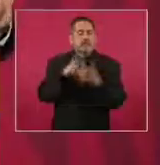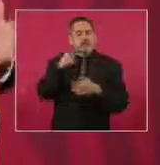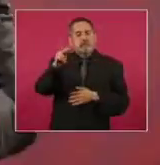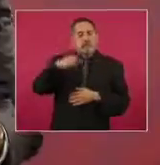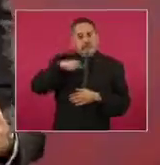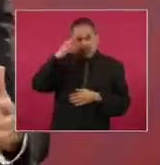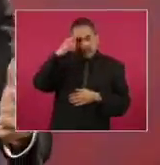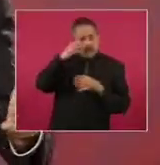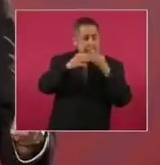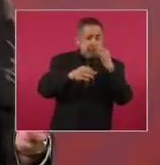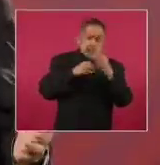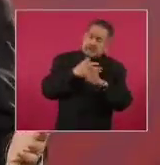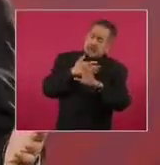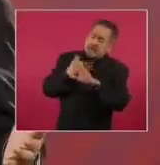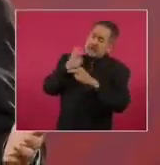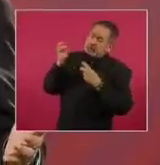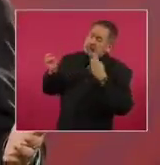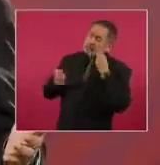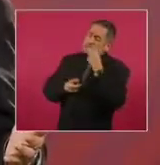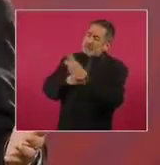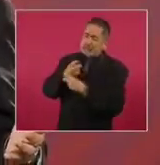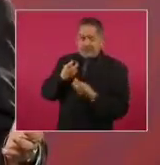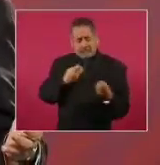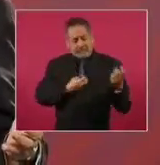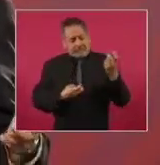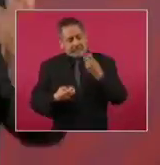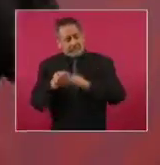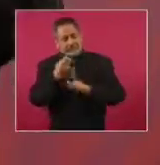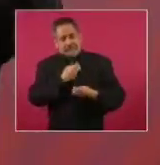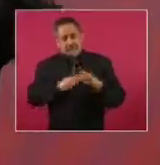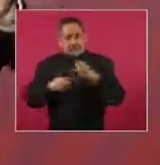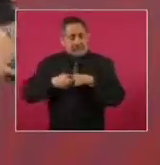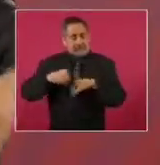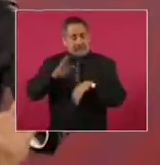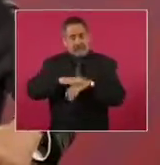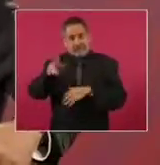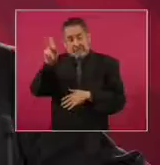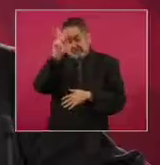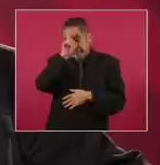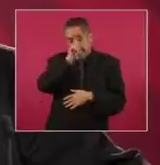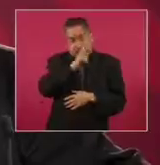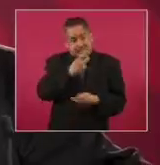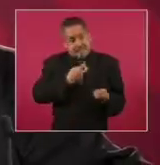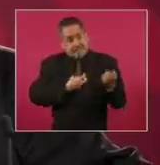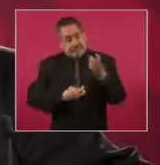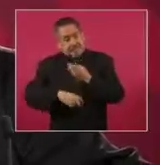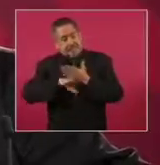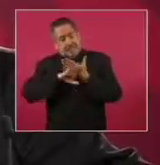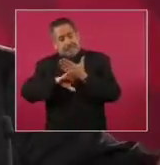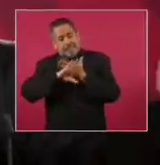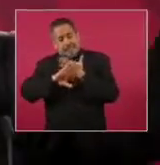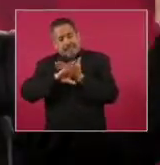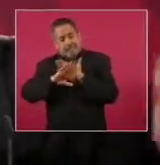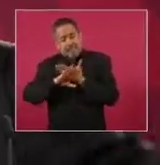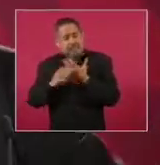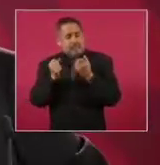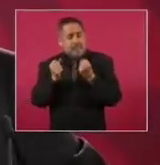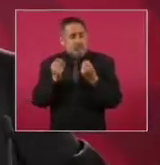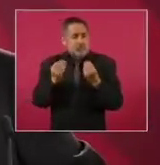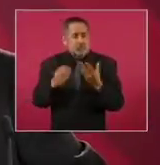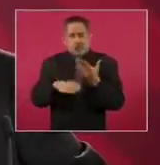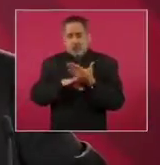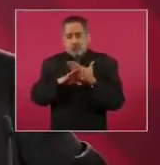la campaña se acrecentó en contra